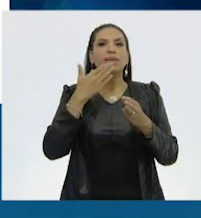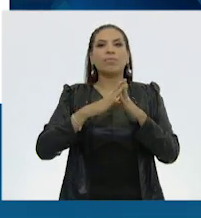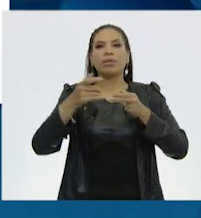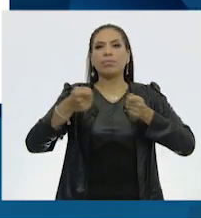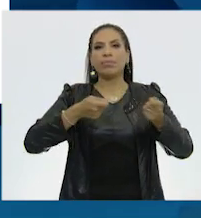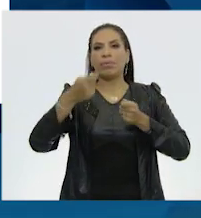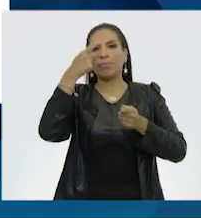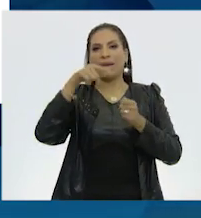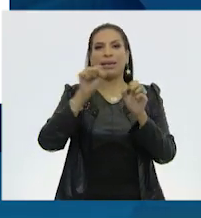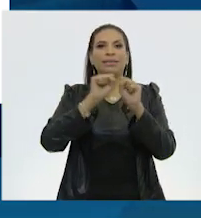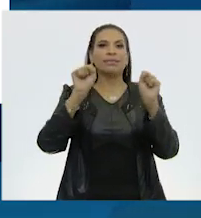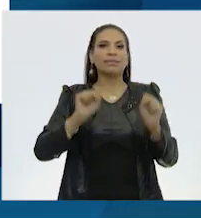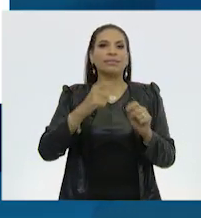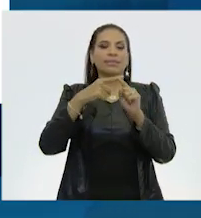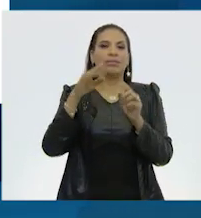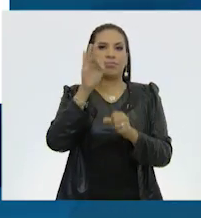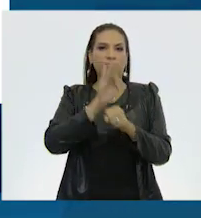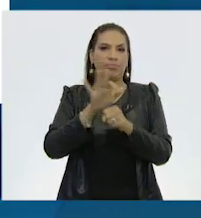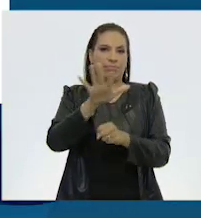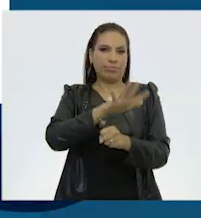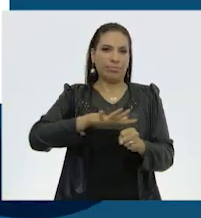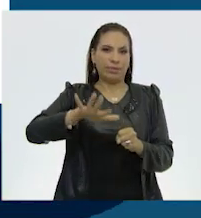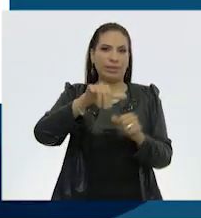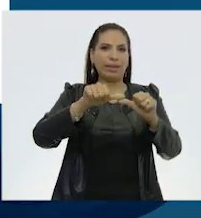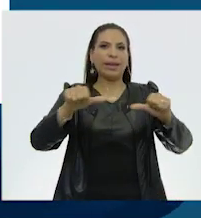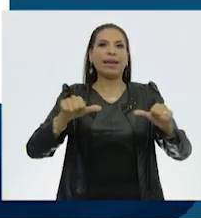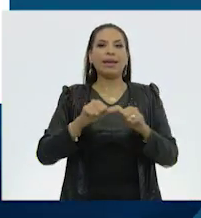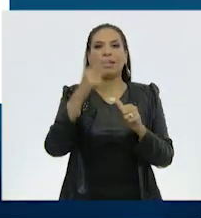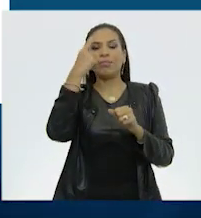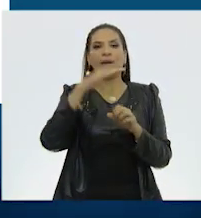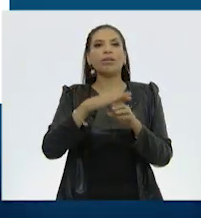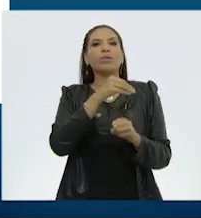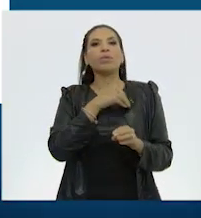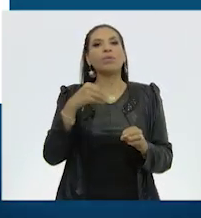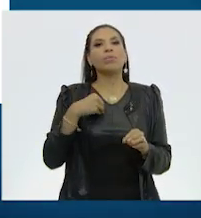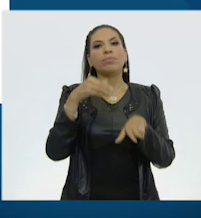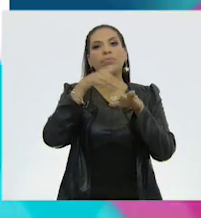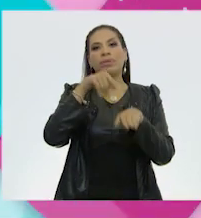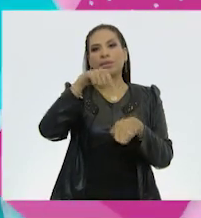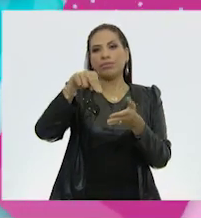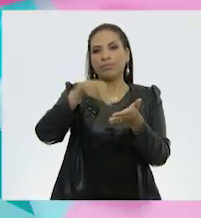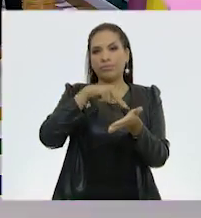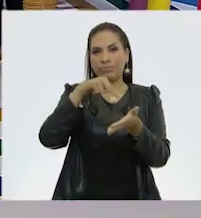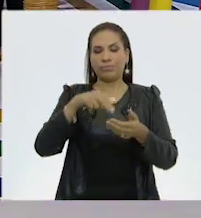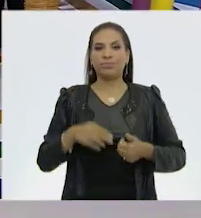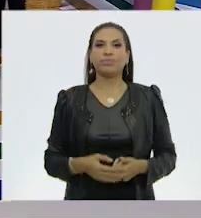efectividad del manejo para sus sistemas de áreas protegidas, con el fin de cumplir con este compromiso.